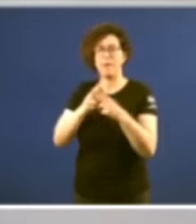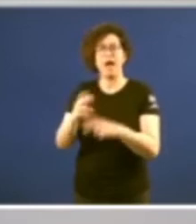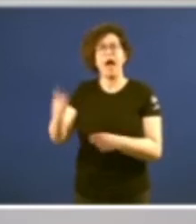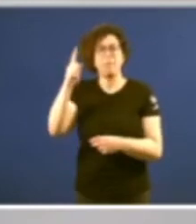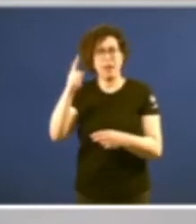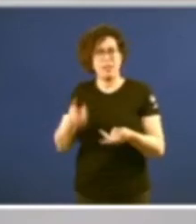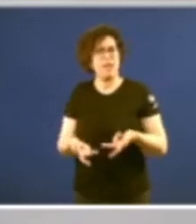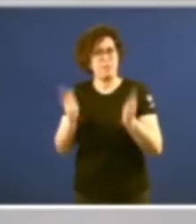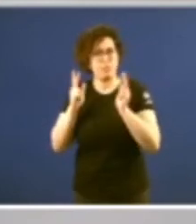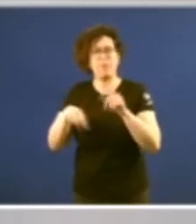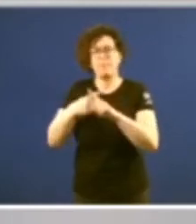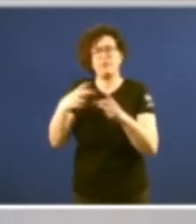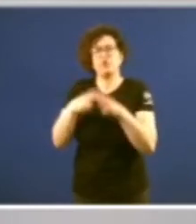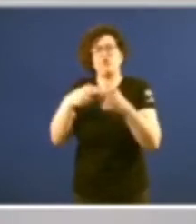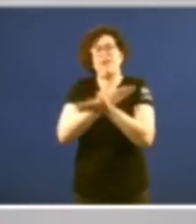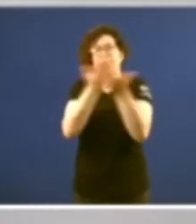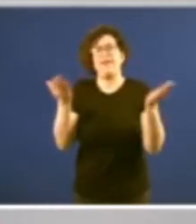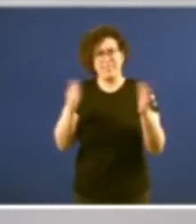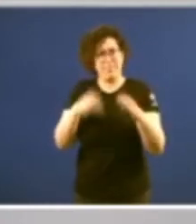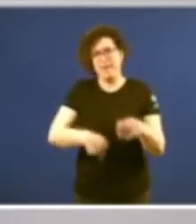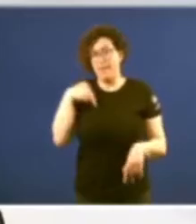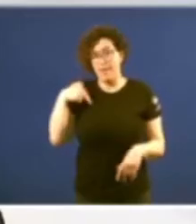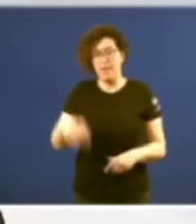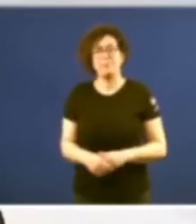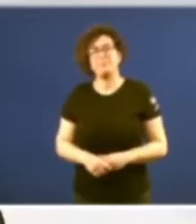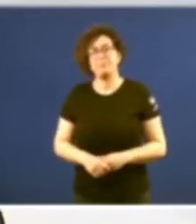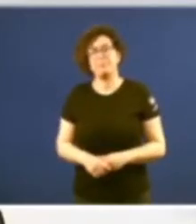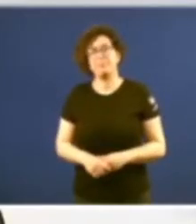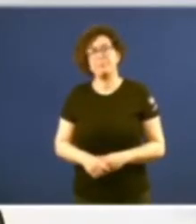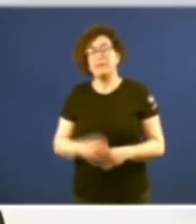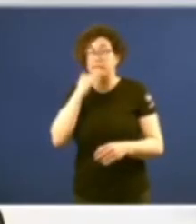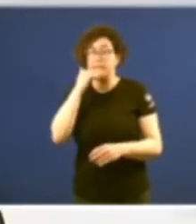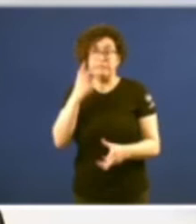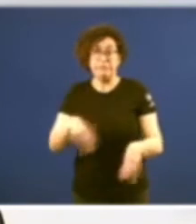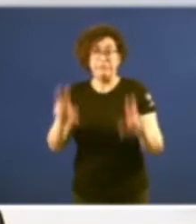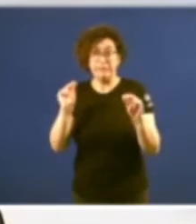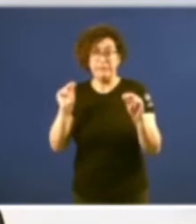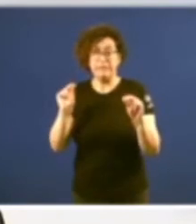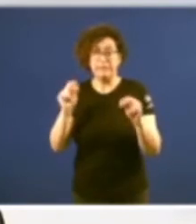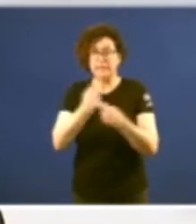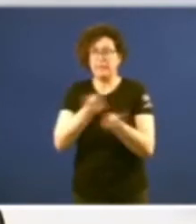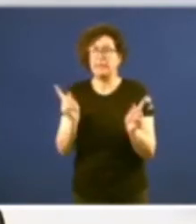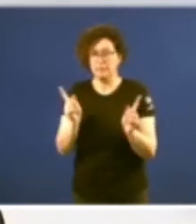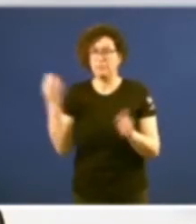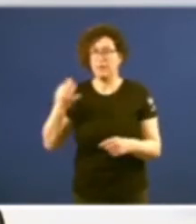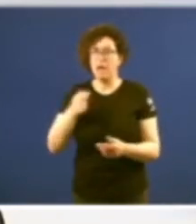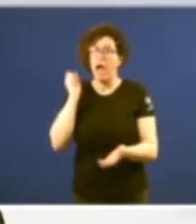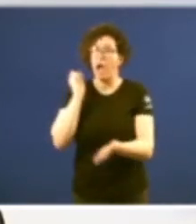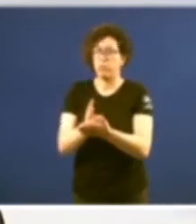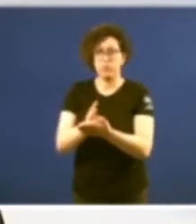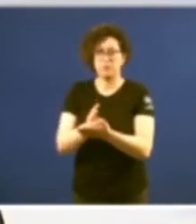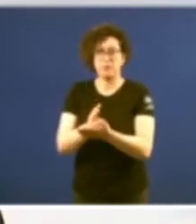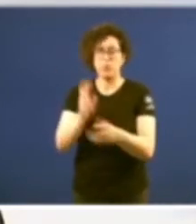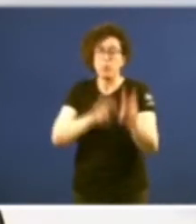democracia e para a sociedade no seu conxunto e remato xa compre apostar polo